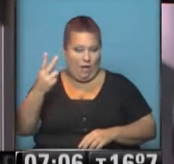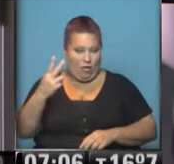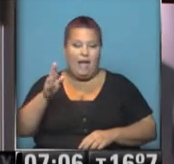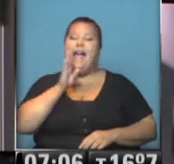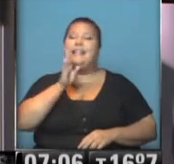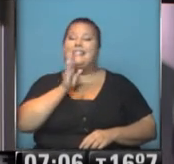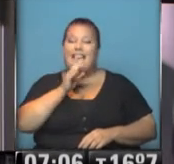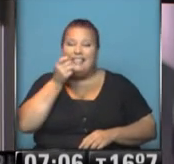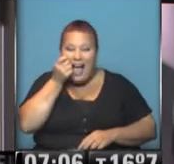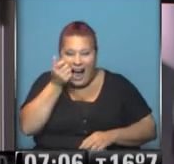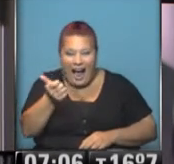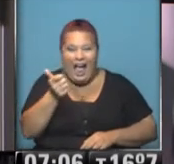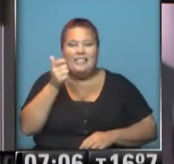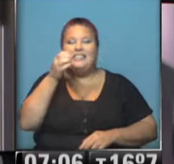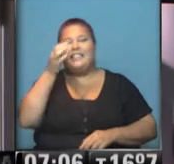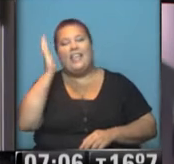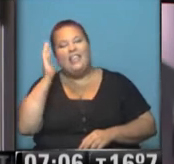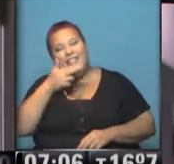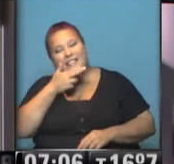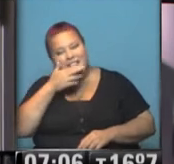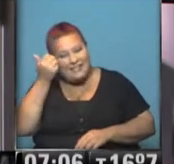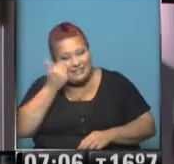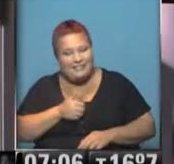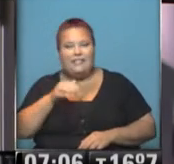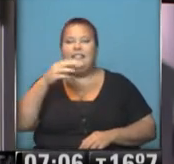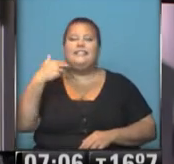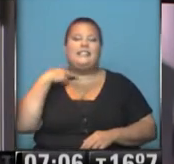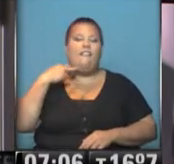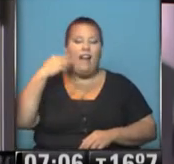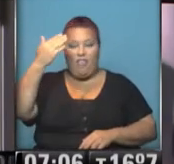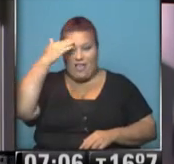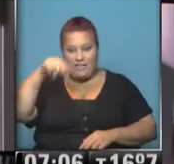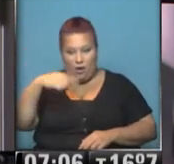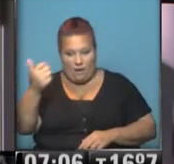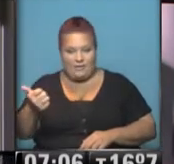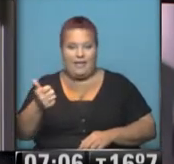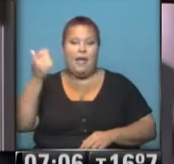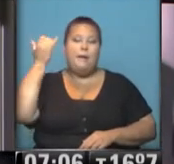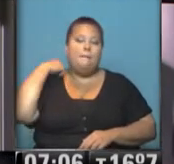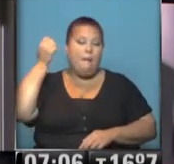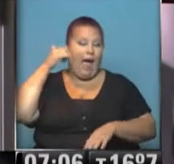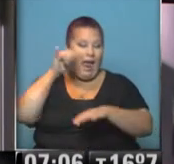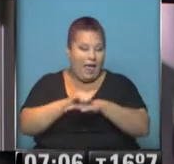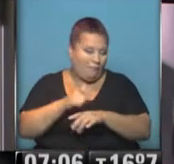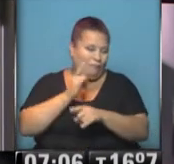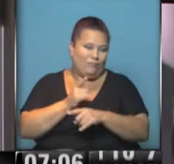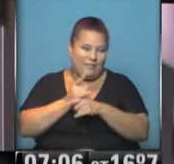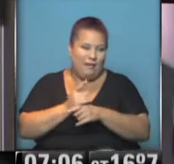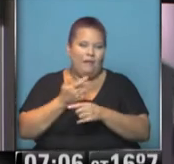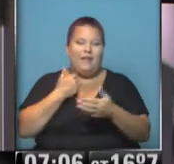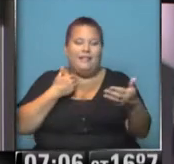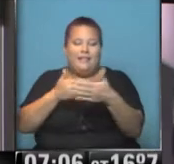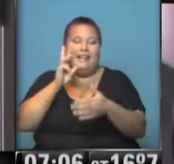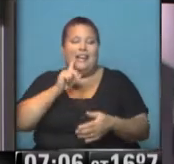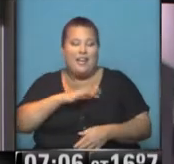6 a casi, ¿eh? Cerquita de los 17. San Fernando, 15, 6. Y Aeroparque, bueno, como siempre, cerca del